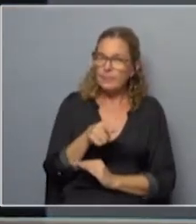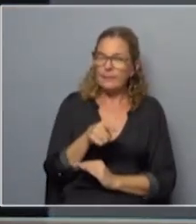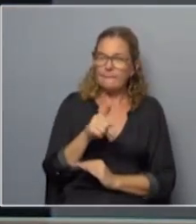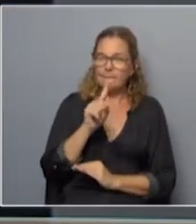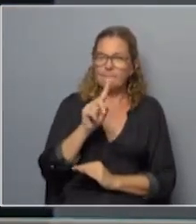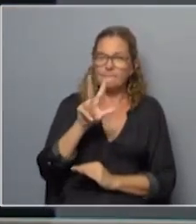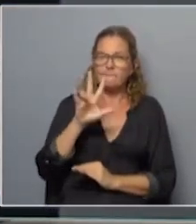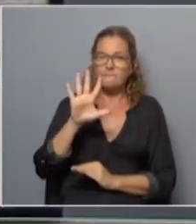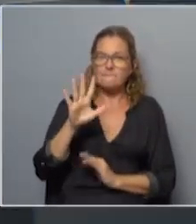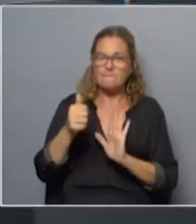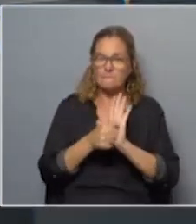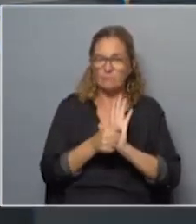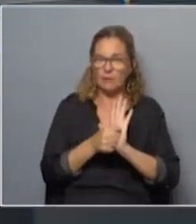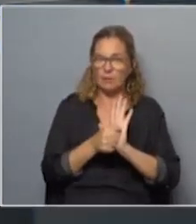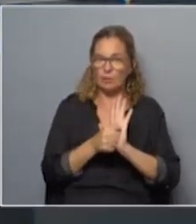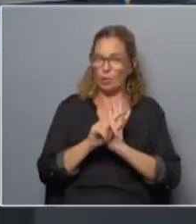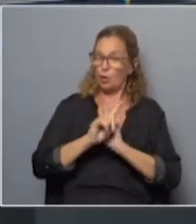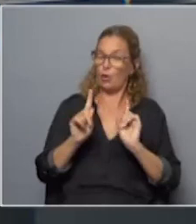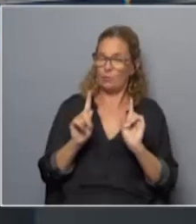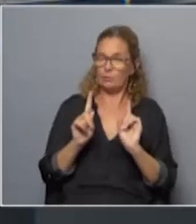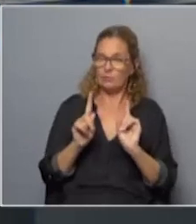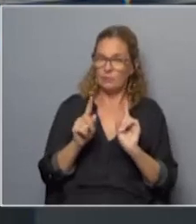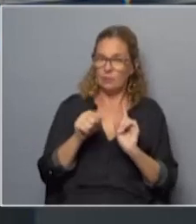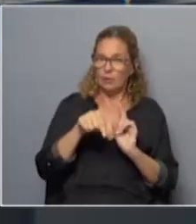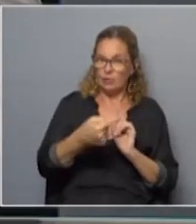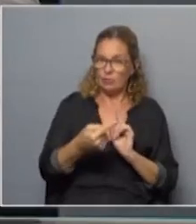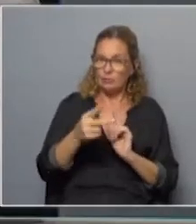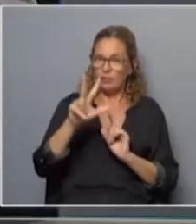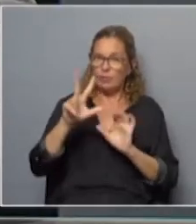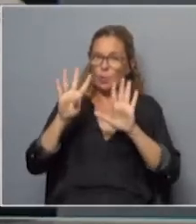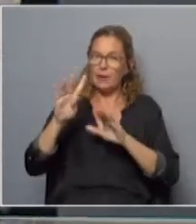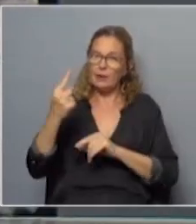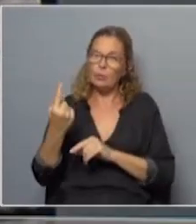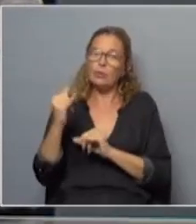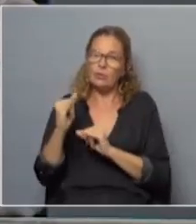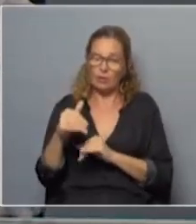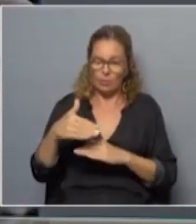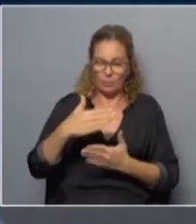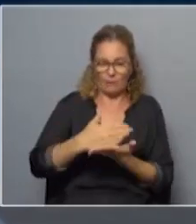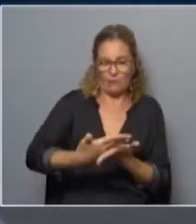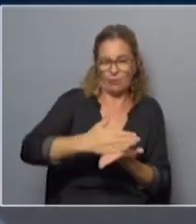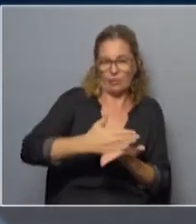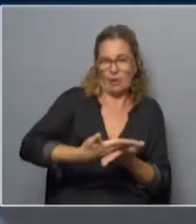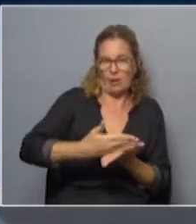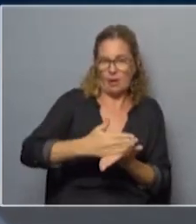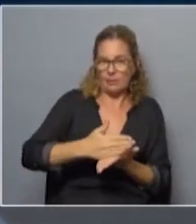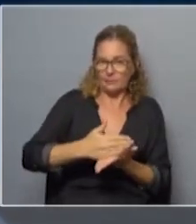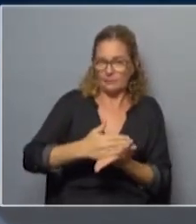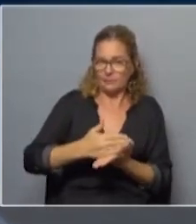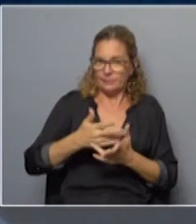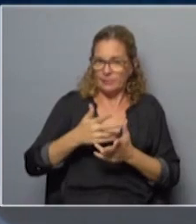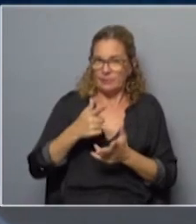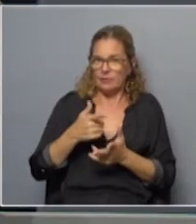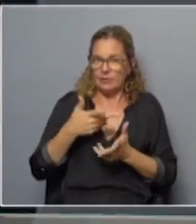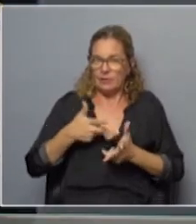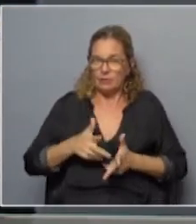estos 135 artículos, no, aquellos 341, sí. Esa frontera que nace, si bien